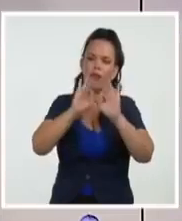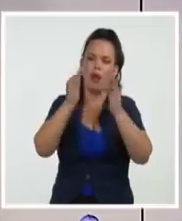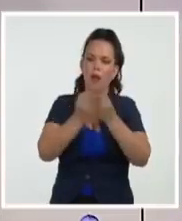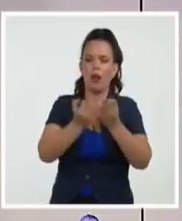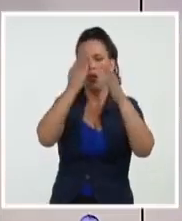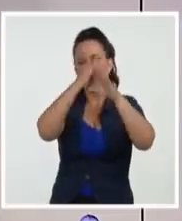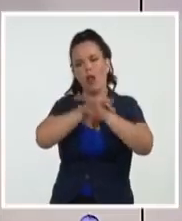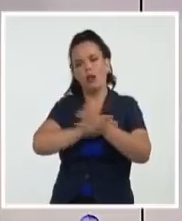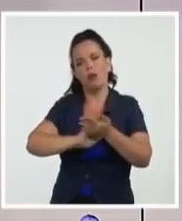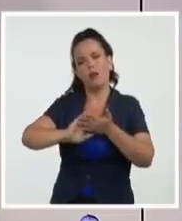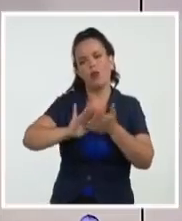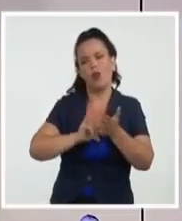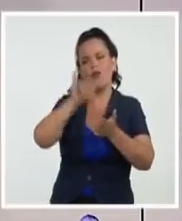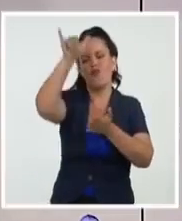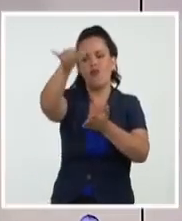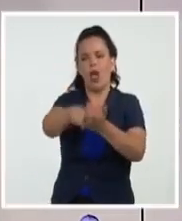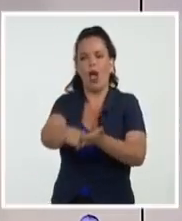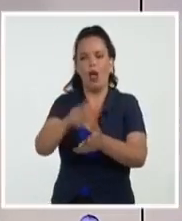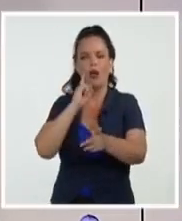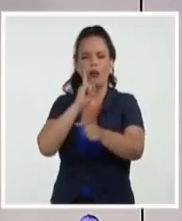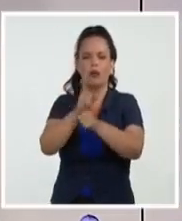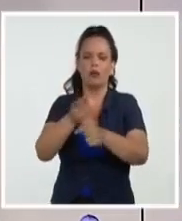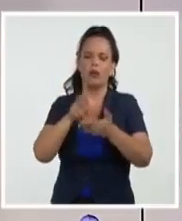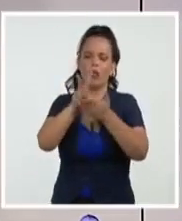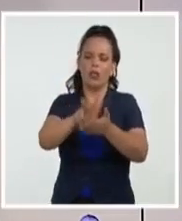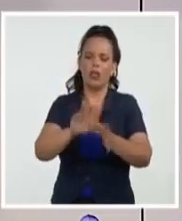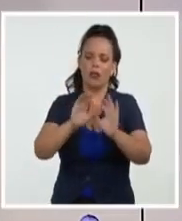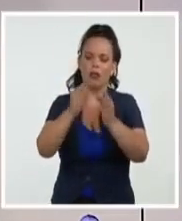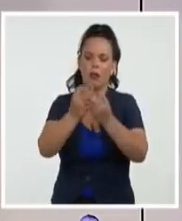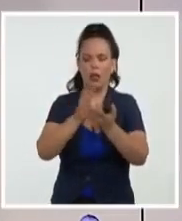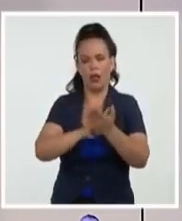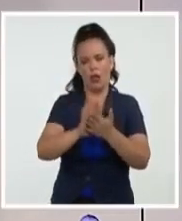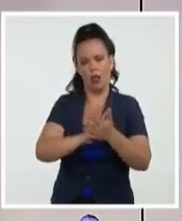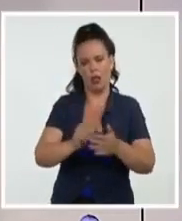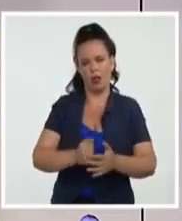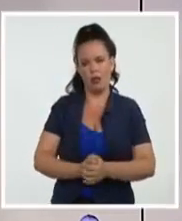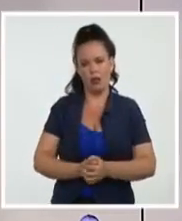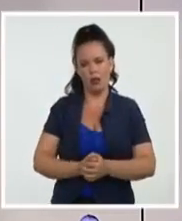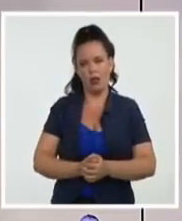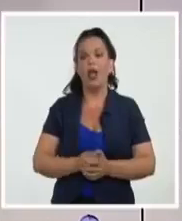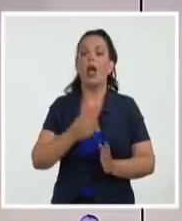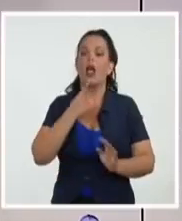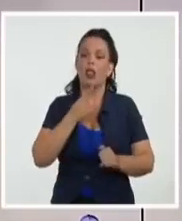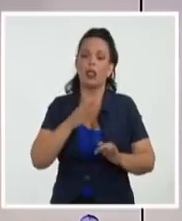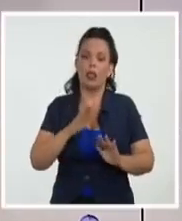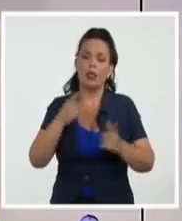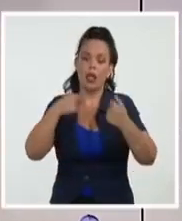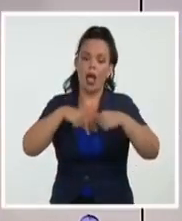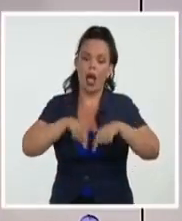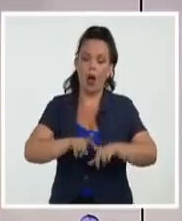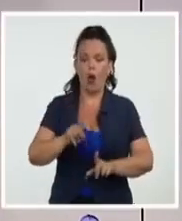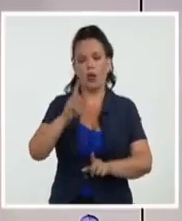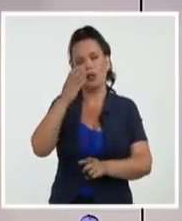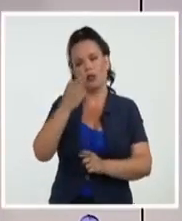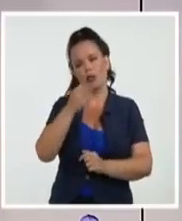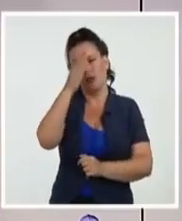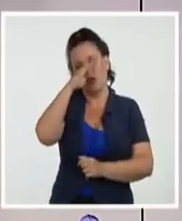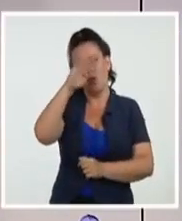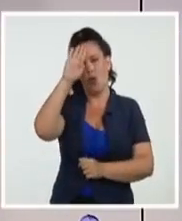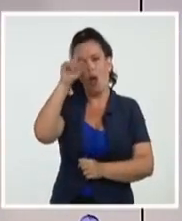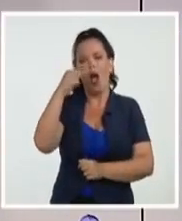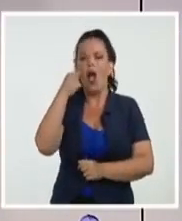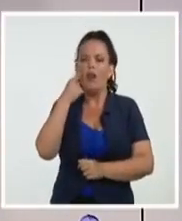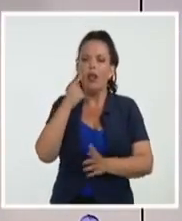Olvidan también que tienen que contar con Cuba para aumentar su personal aquí porque se trata de acuerdos